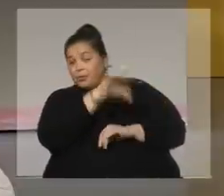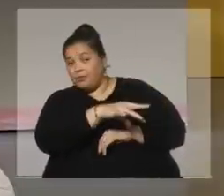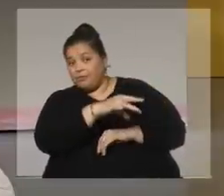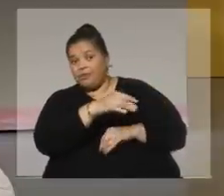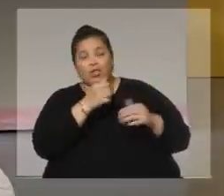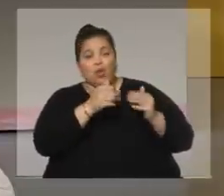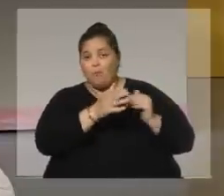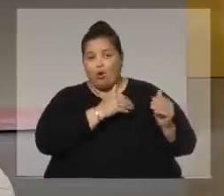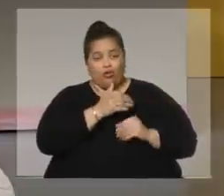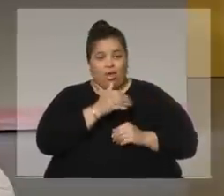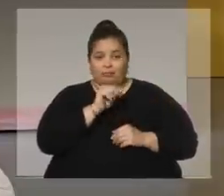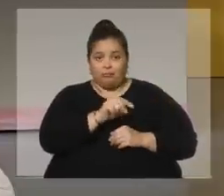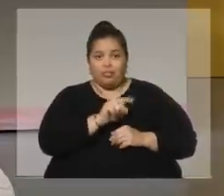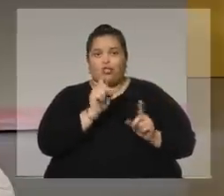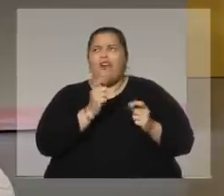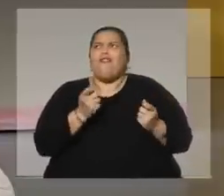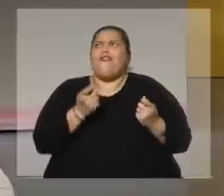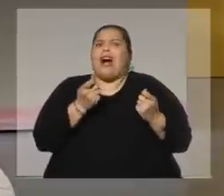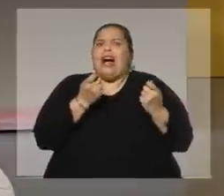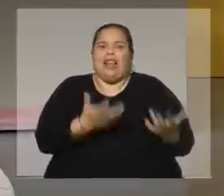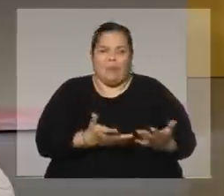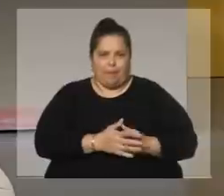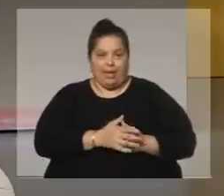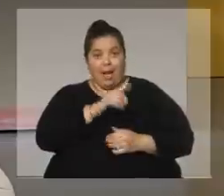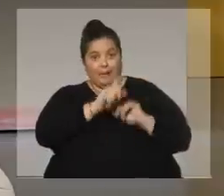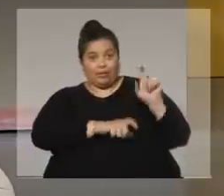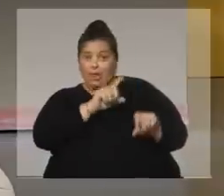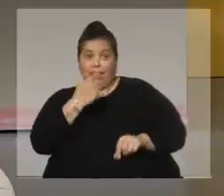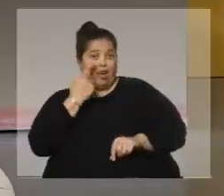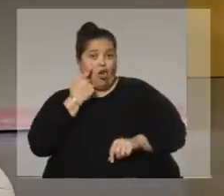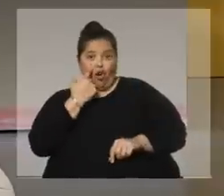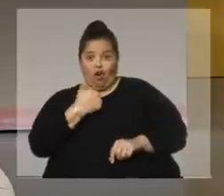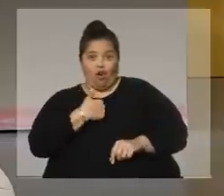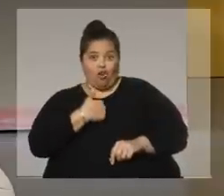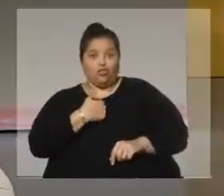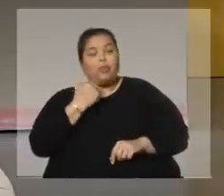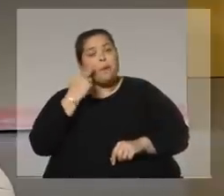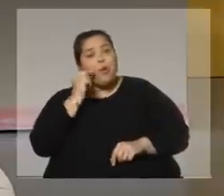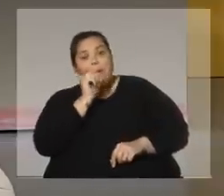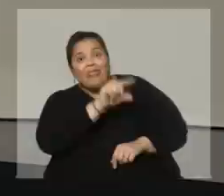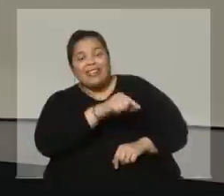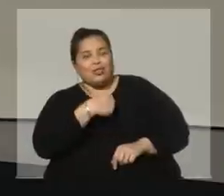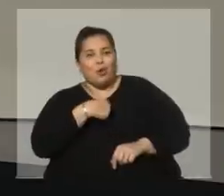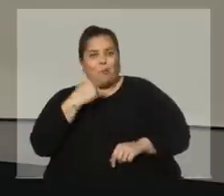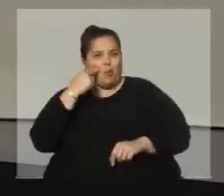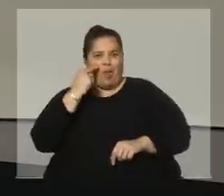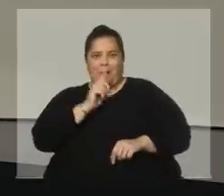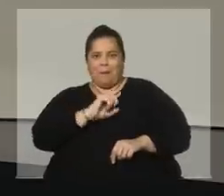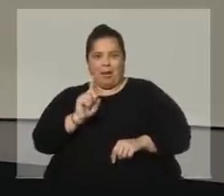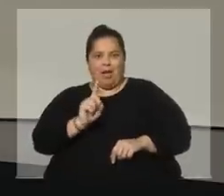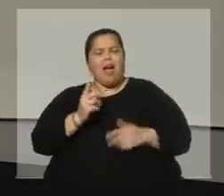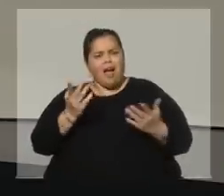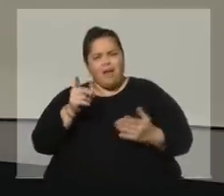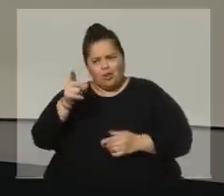no vale la pena esa gente que no te conoce. Los problemas están en ellos y no en mí. ¿No sabías que te iba a